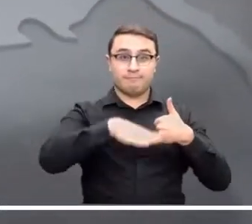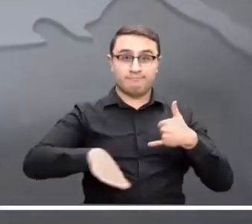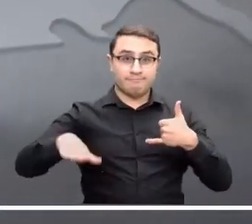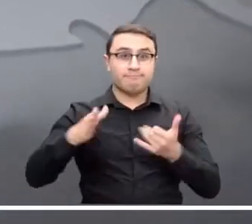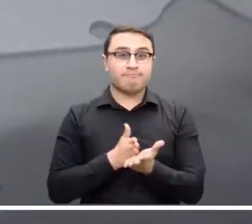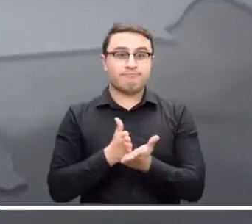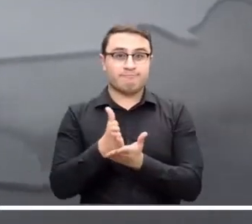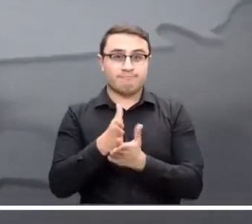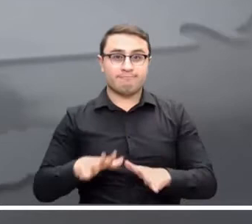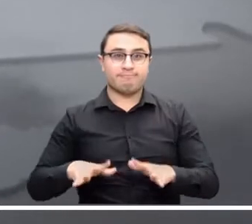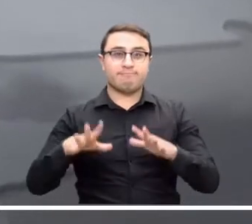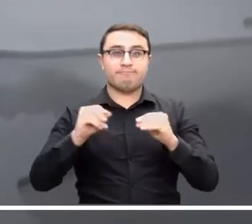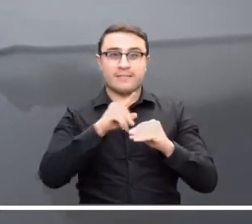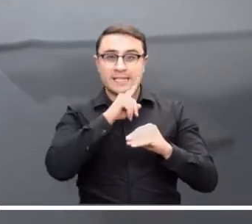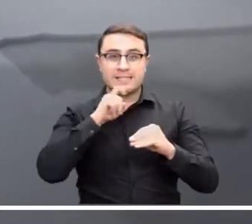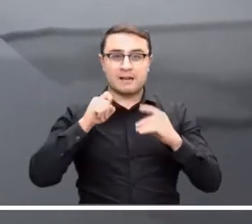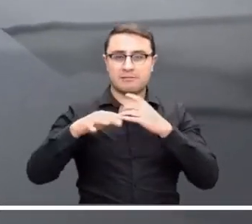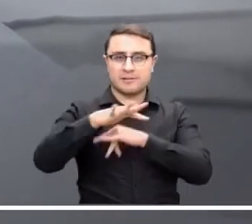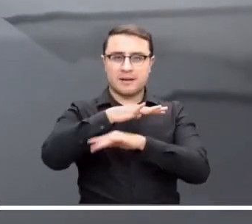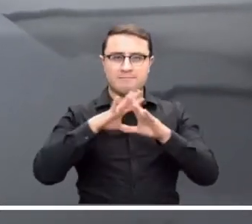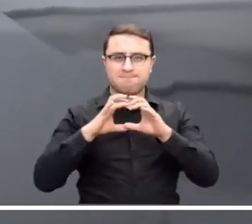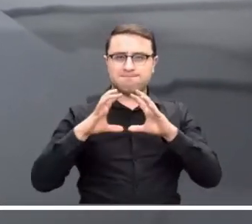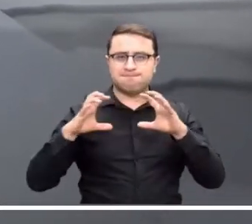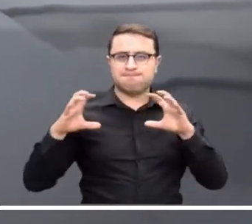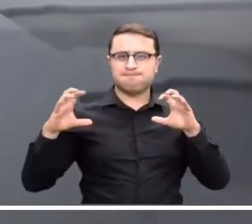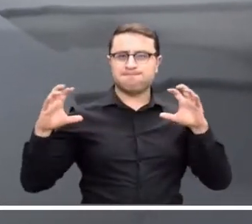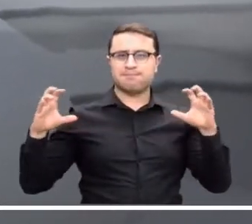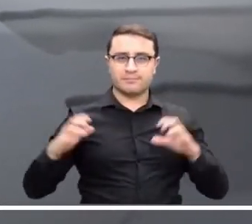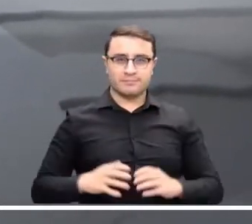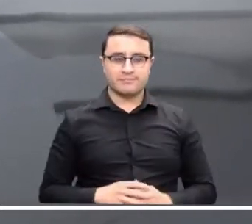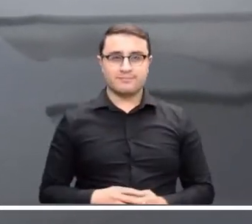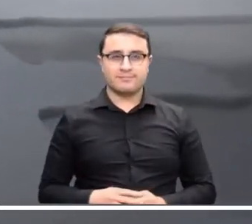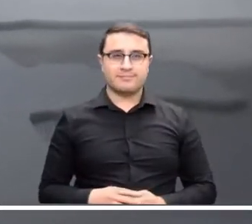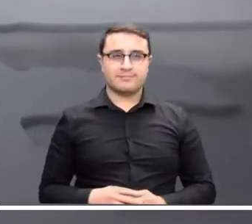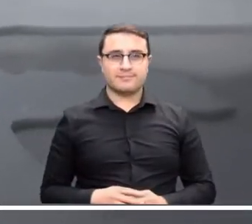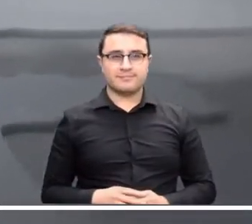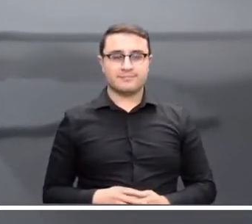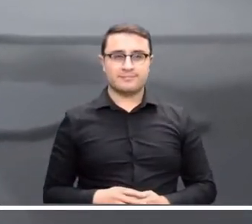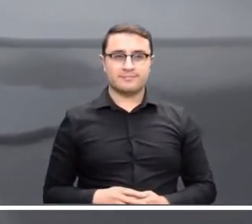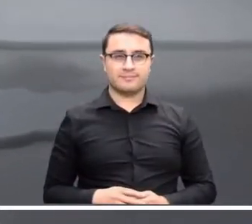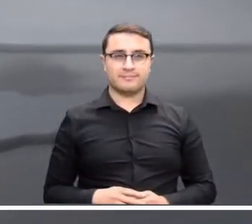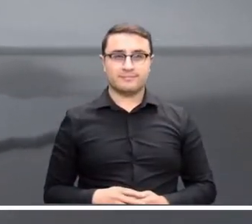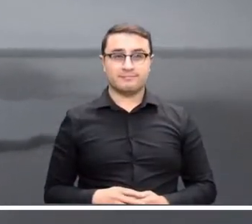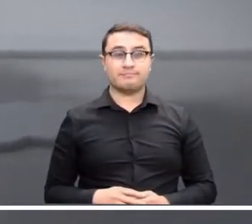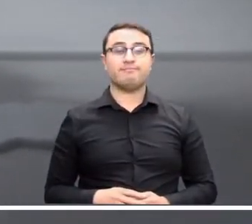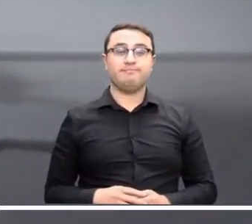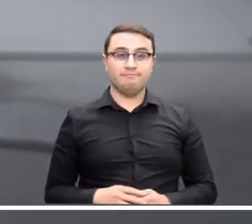Mientras tanto, en la Orinoquía persisten las condiciones secas y el cielo parcialmente nublado durante la jornada.